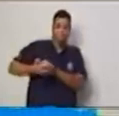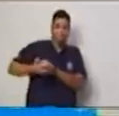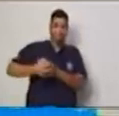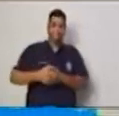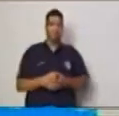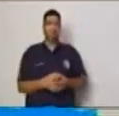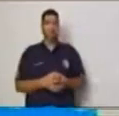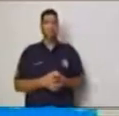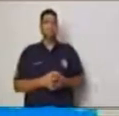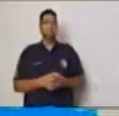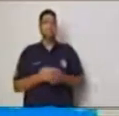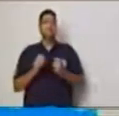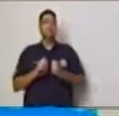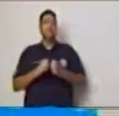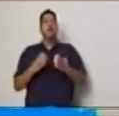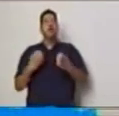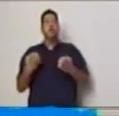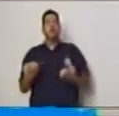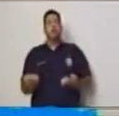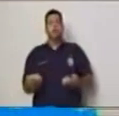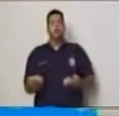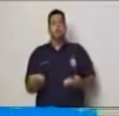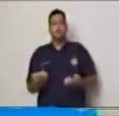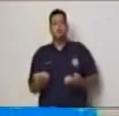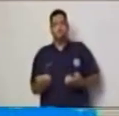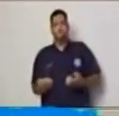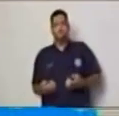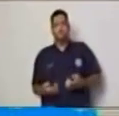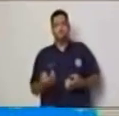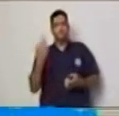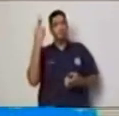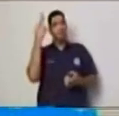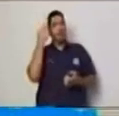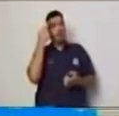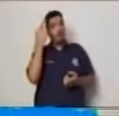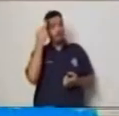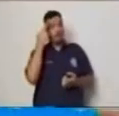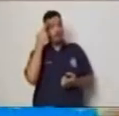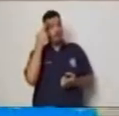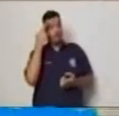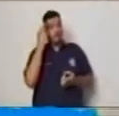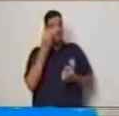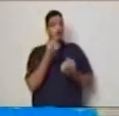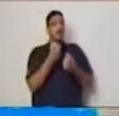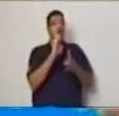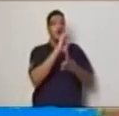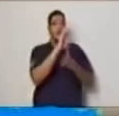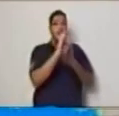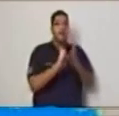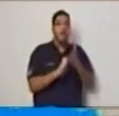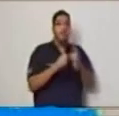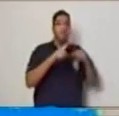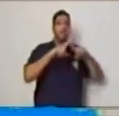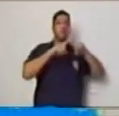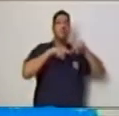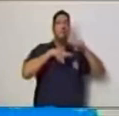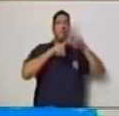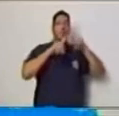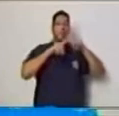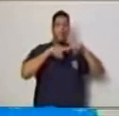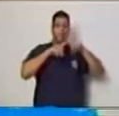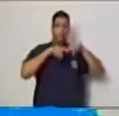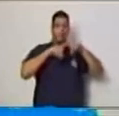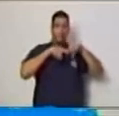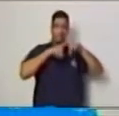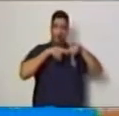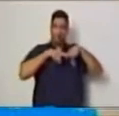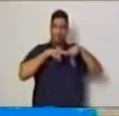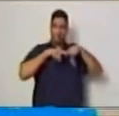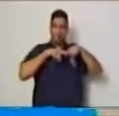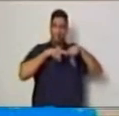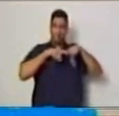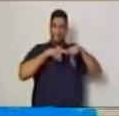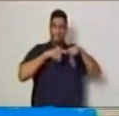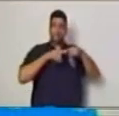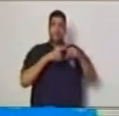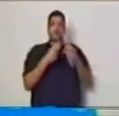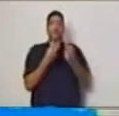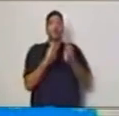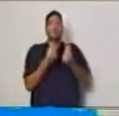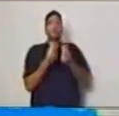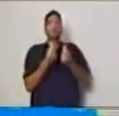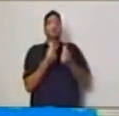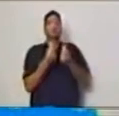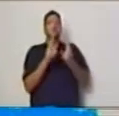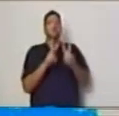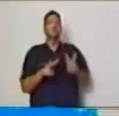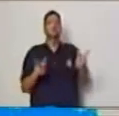la variable dependiente en este caso son los valores o los quetzales